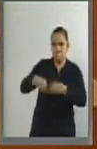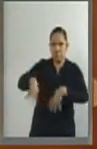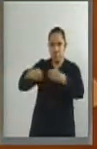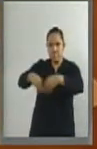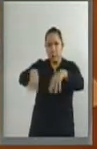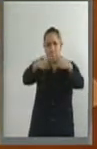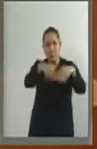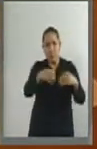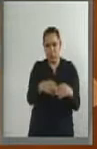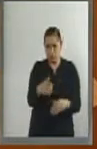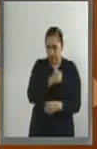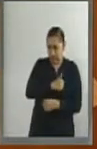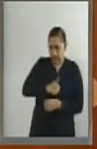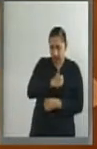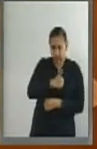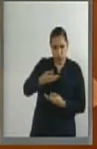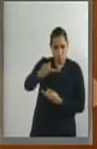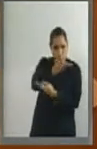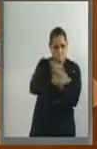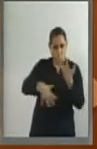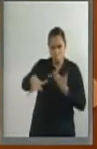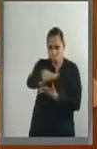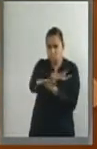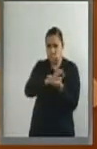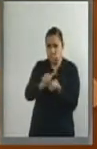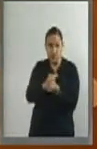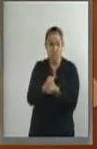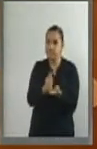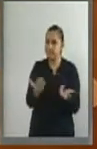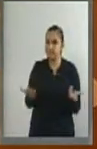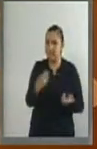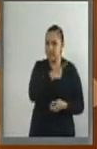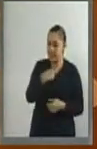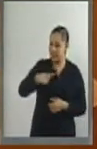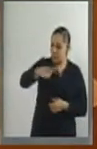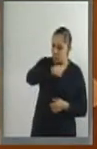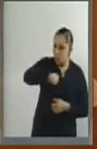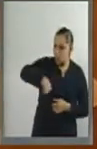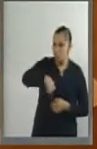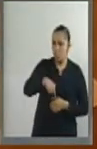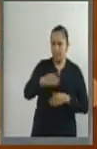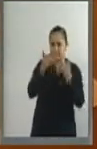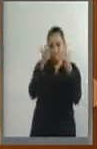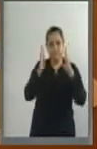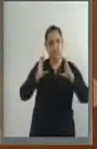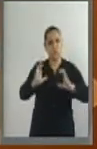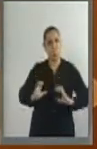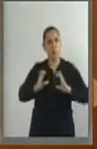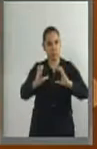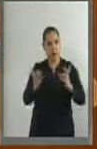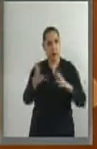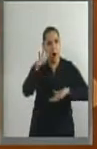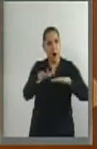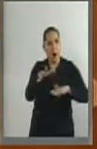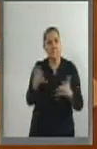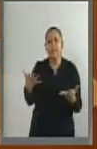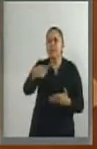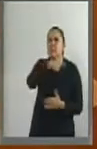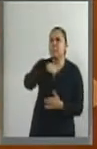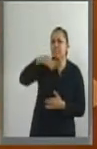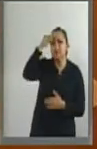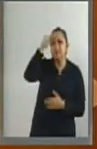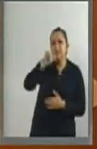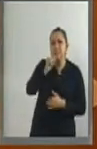que no nos hemos encaminado todavía en esa dirección. Enfrentamos recurrentes crisis de contaminación del